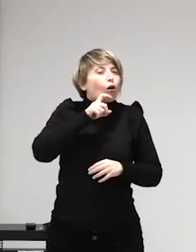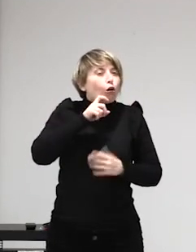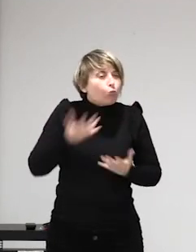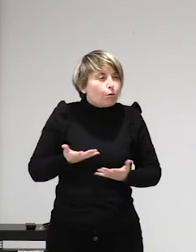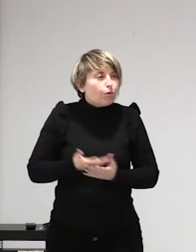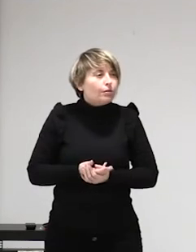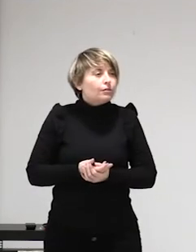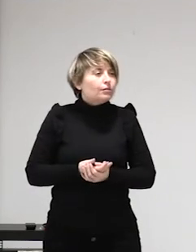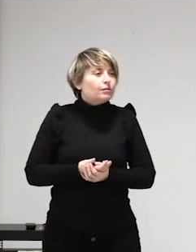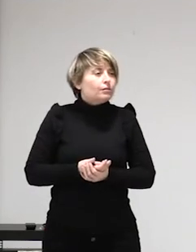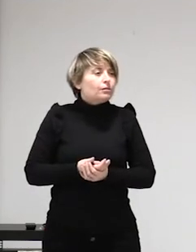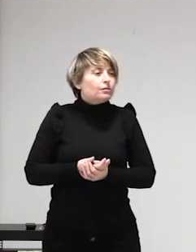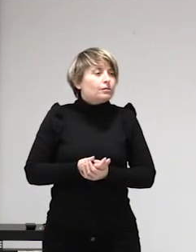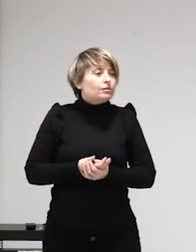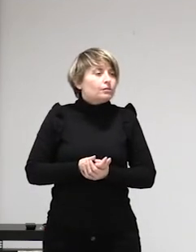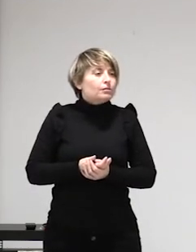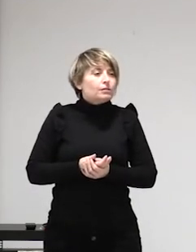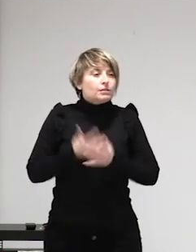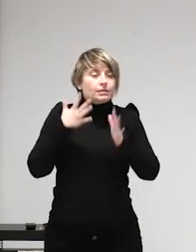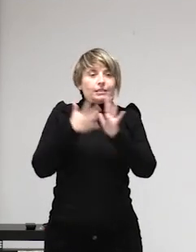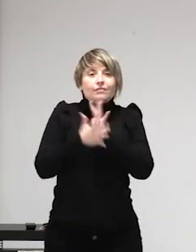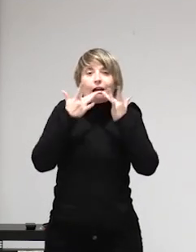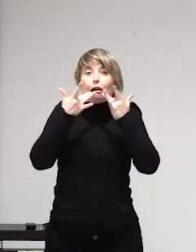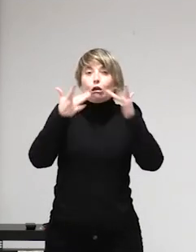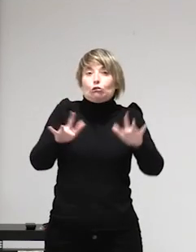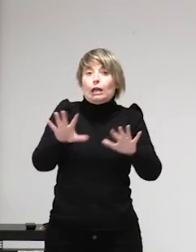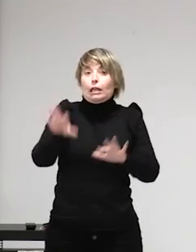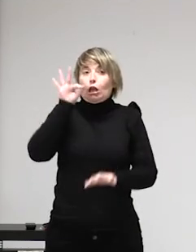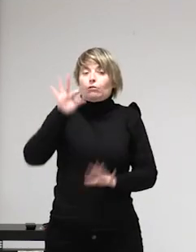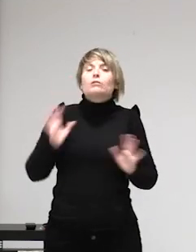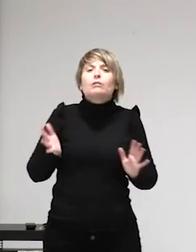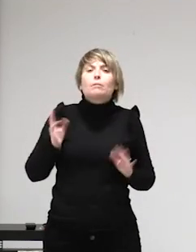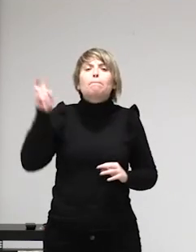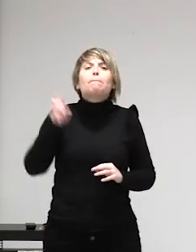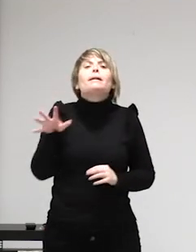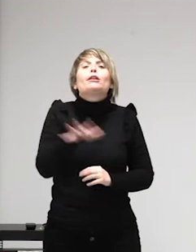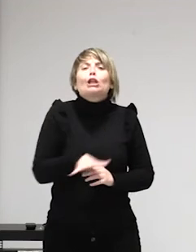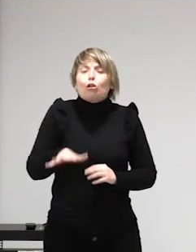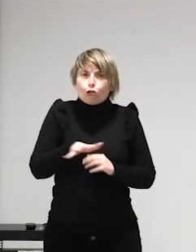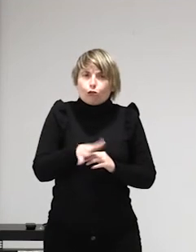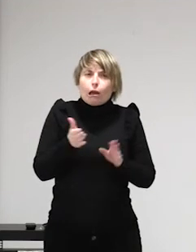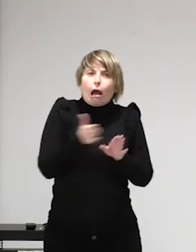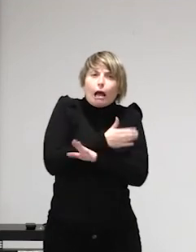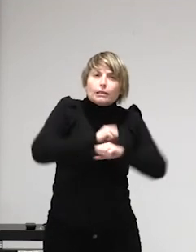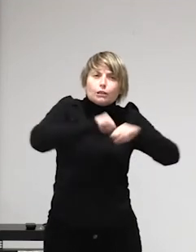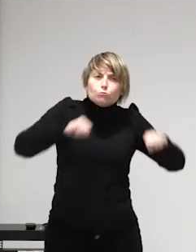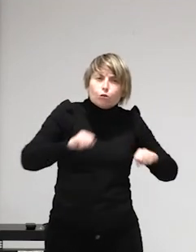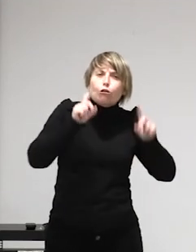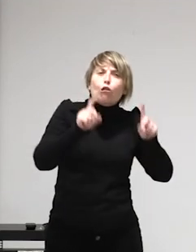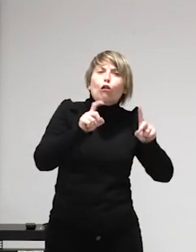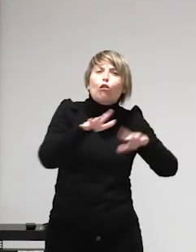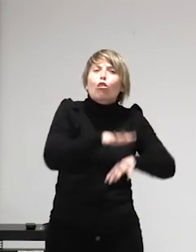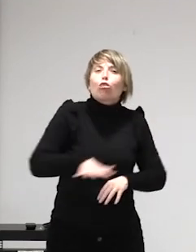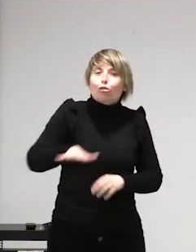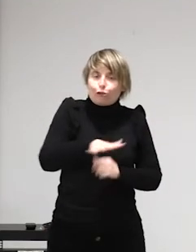aquí y para que invitar a las personas también que quieran participar en los debates y en ese espacio de debate que se va a abrir ahora en la